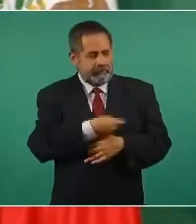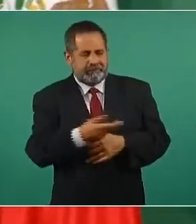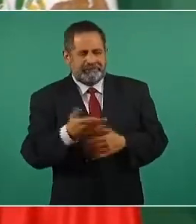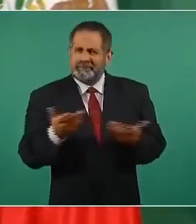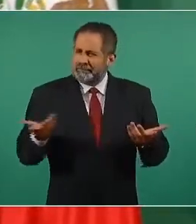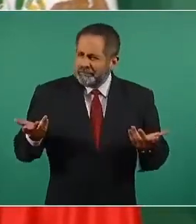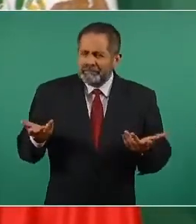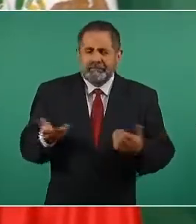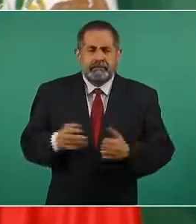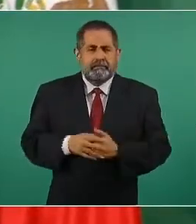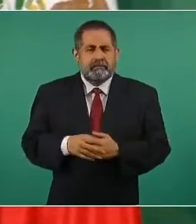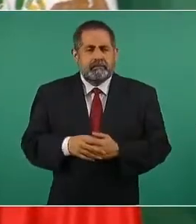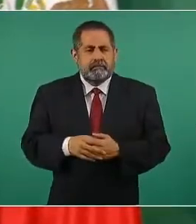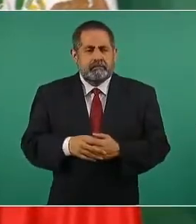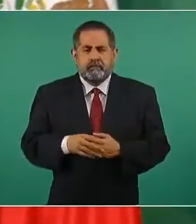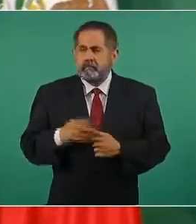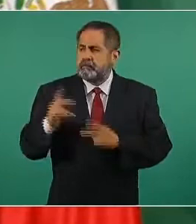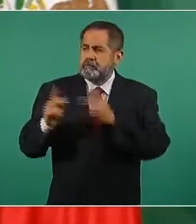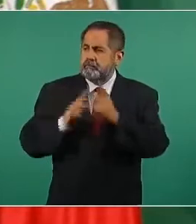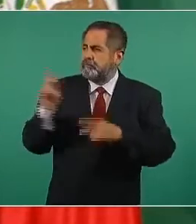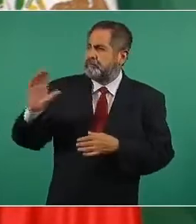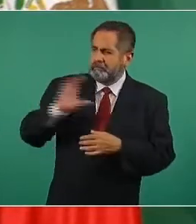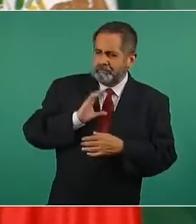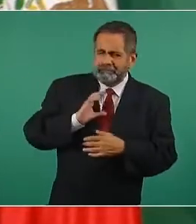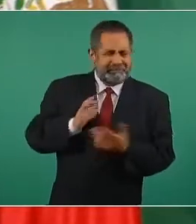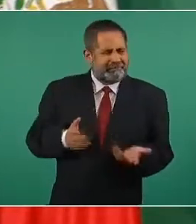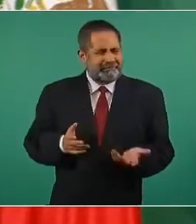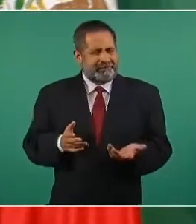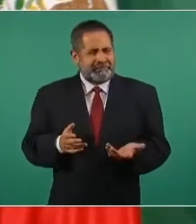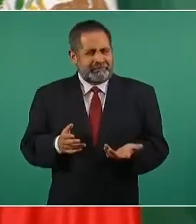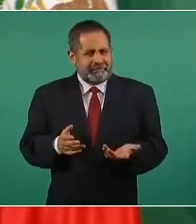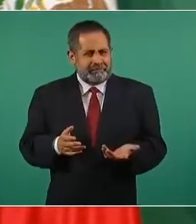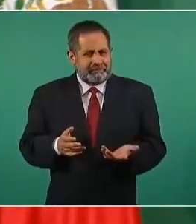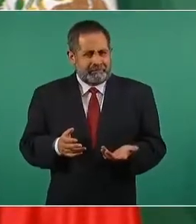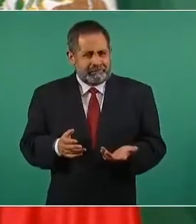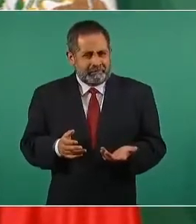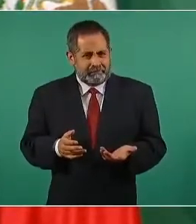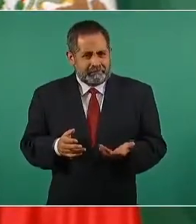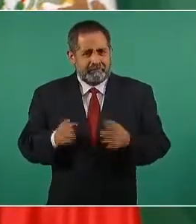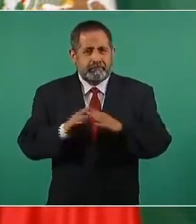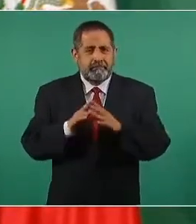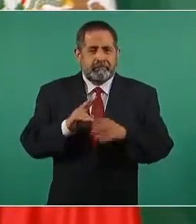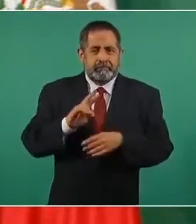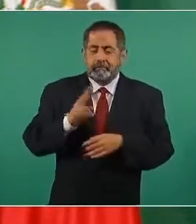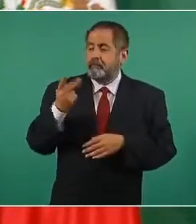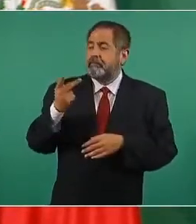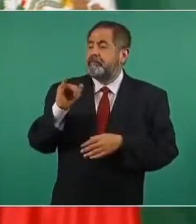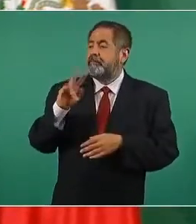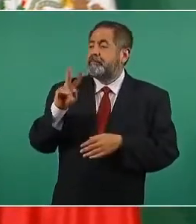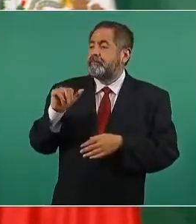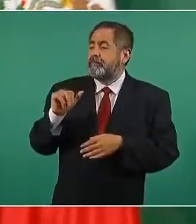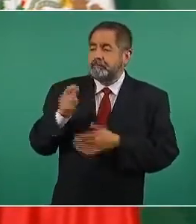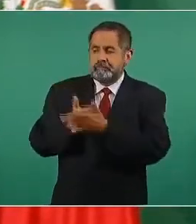con crédito con devolución del IVA